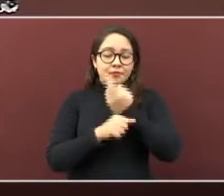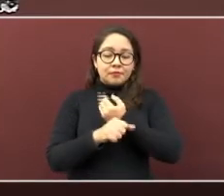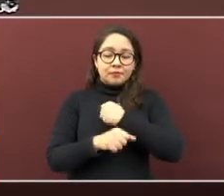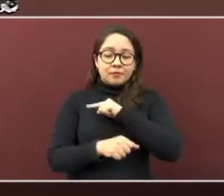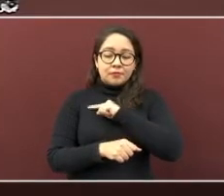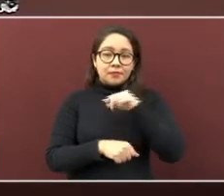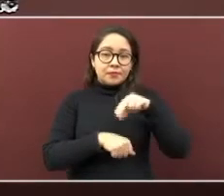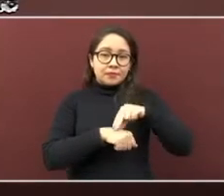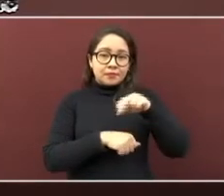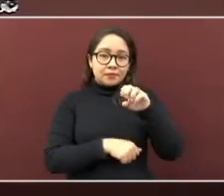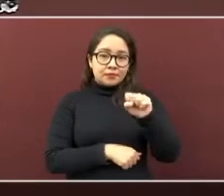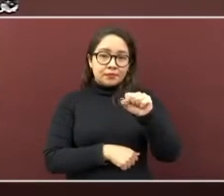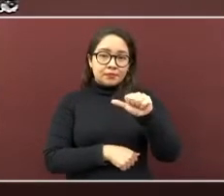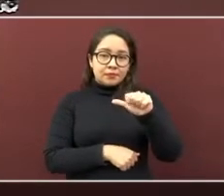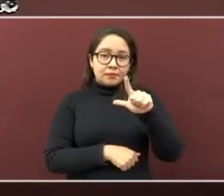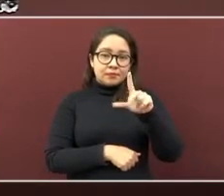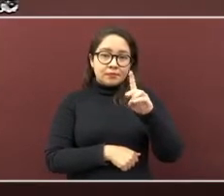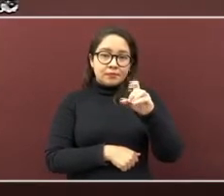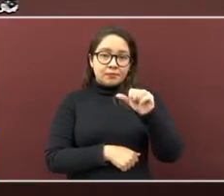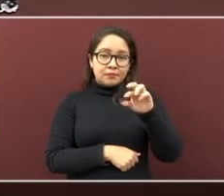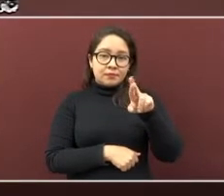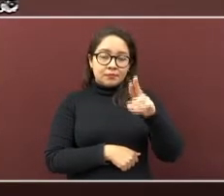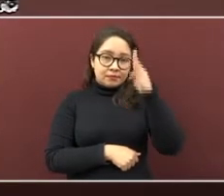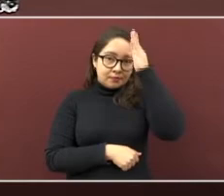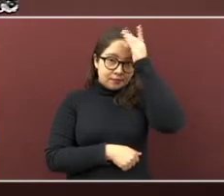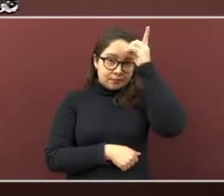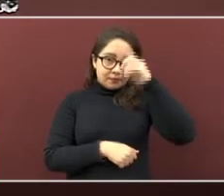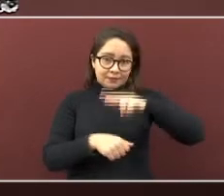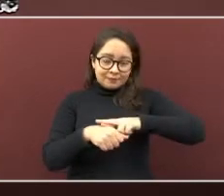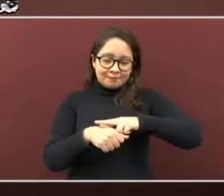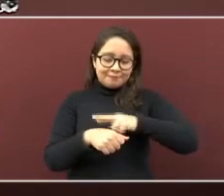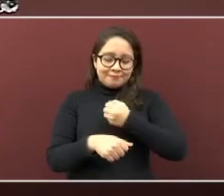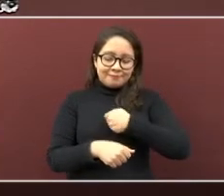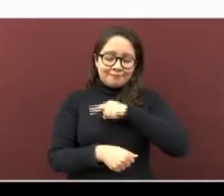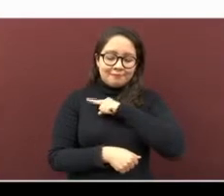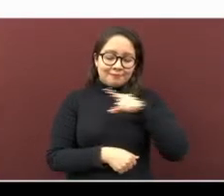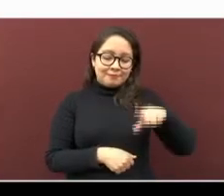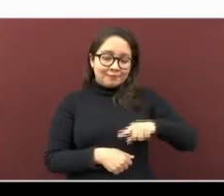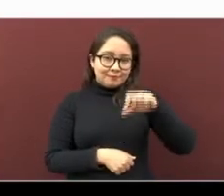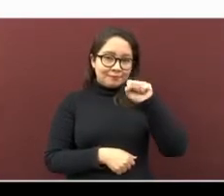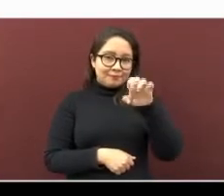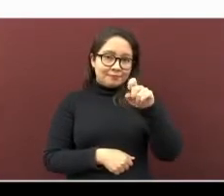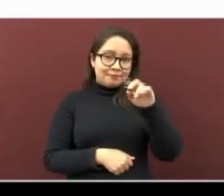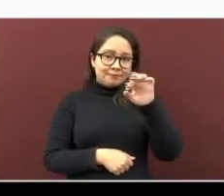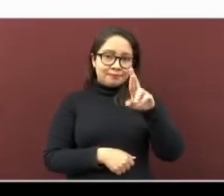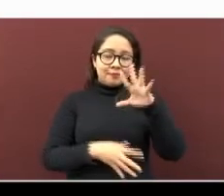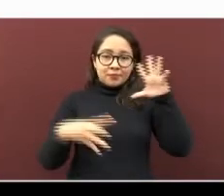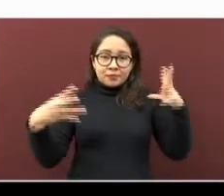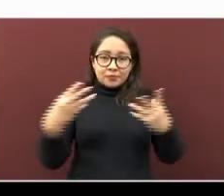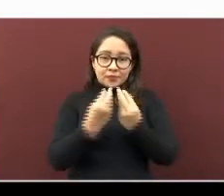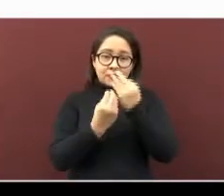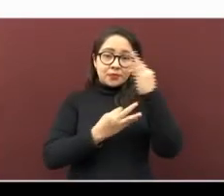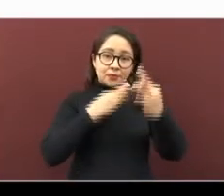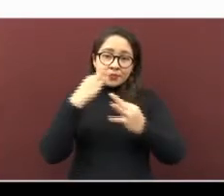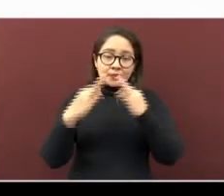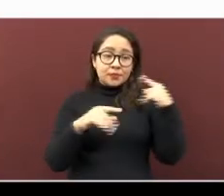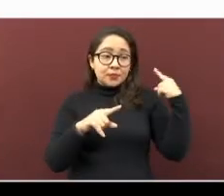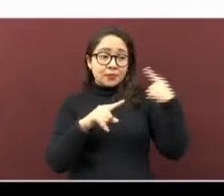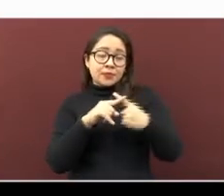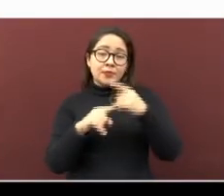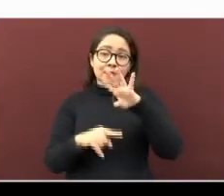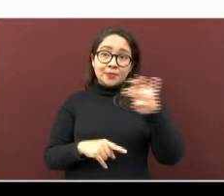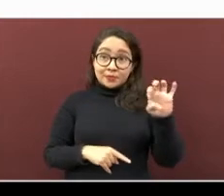Hernández, director de Salud Pública de CESVER. Vamos a dar a ustedes el informe número 470